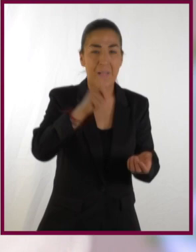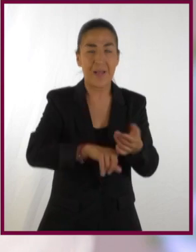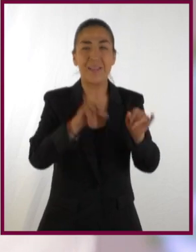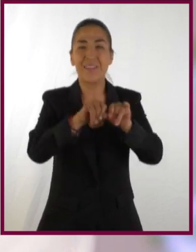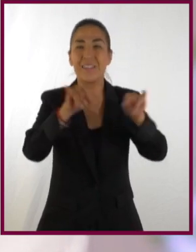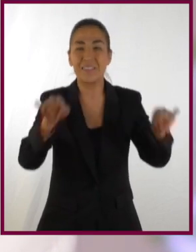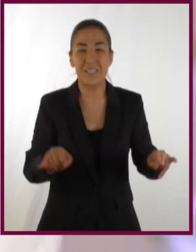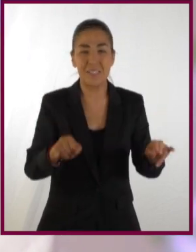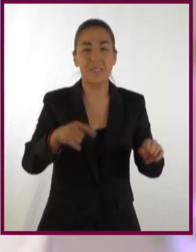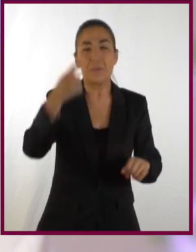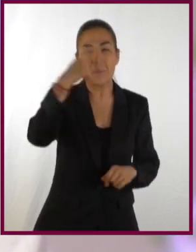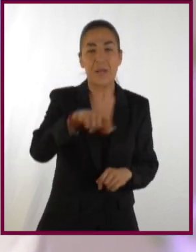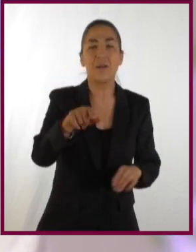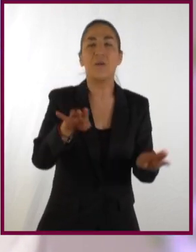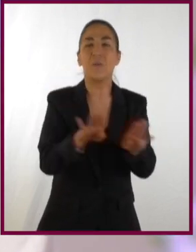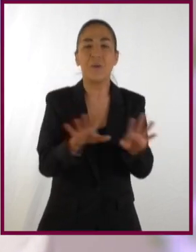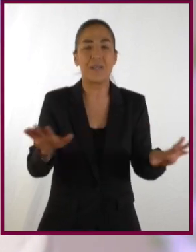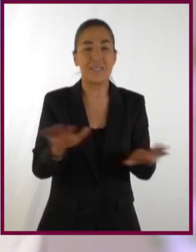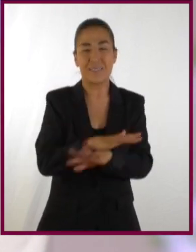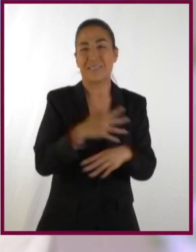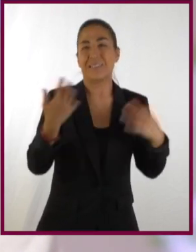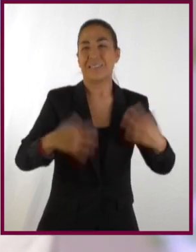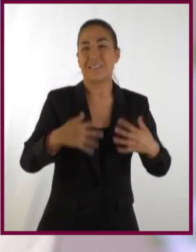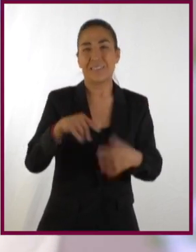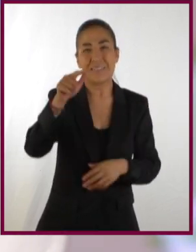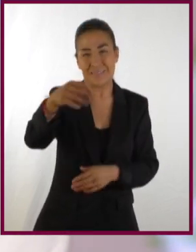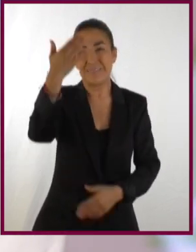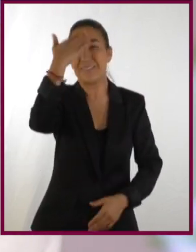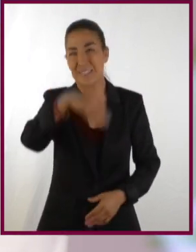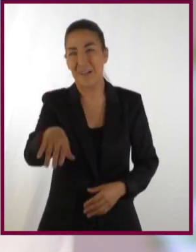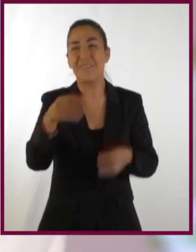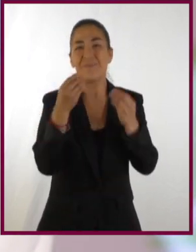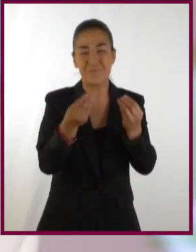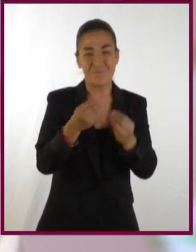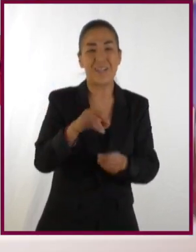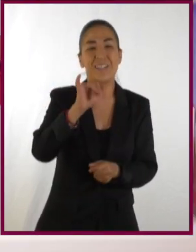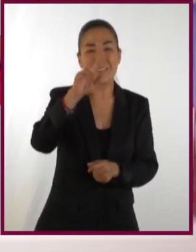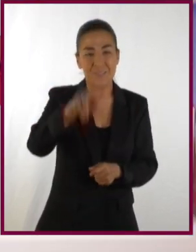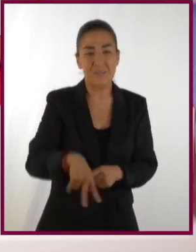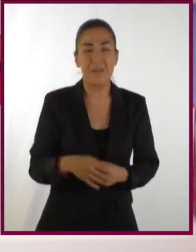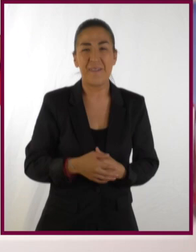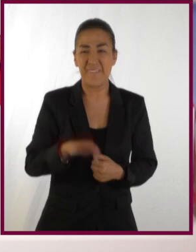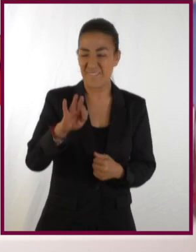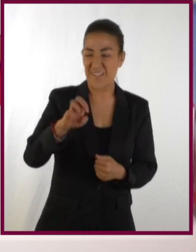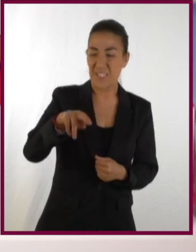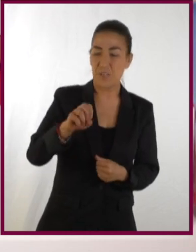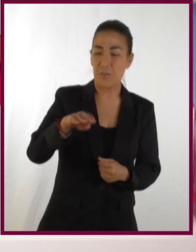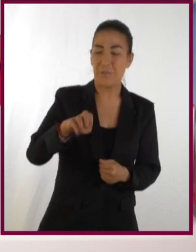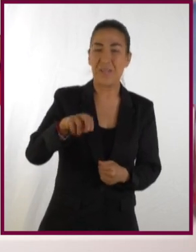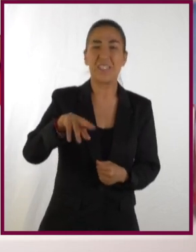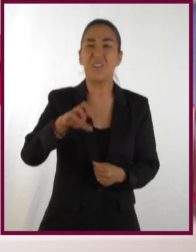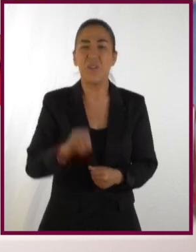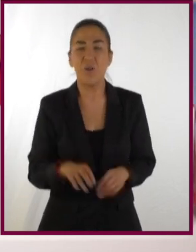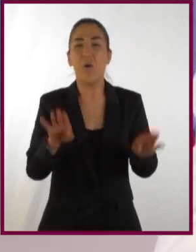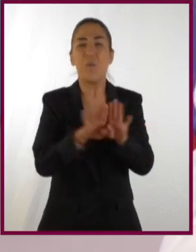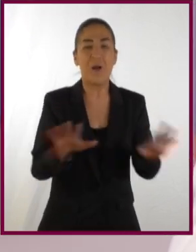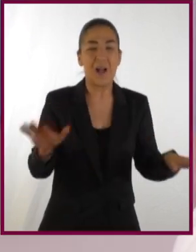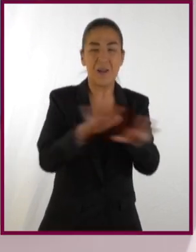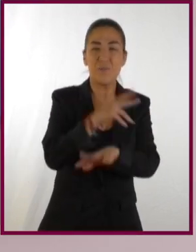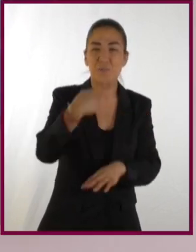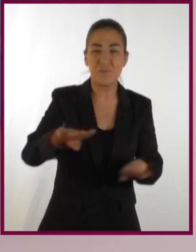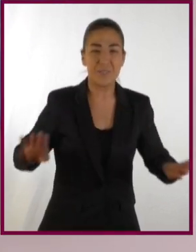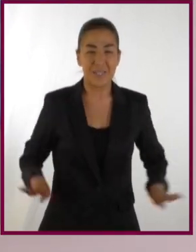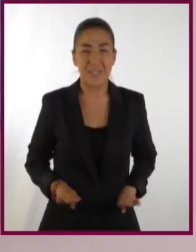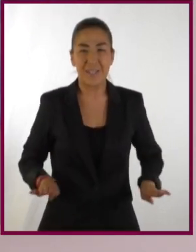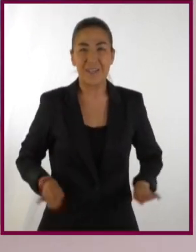proporcional al cuadrado de la distancia que separa los cuerpos, saber muchísimo. Es verdad. Poder predecir fenómenos o el